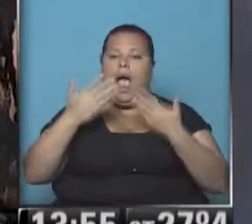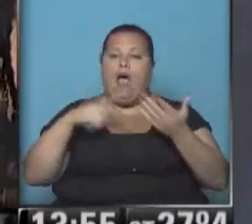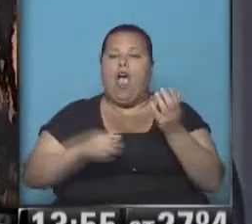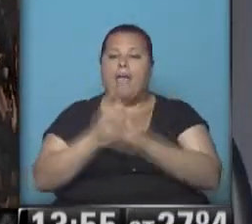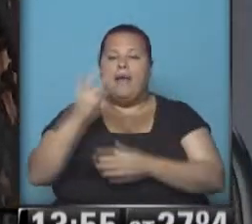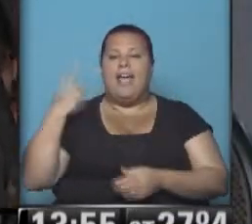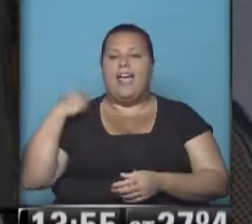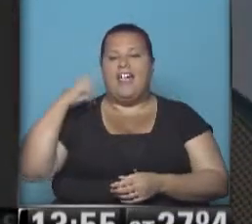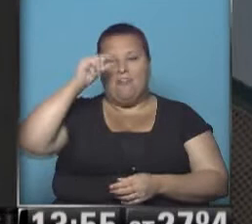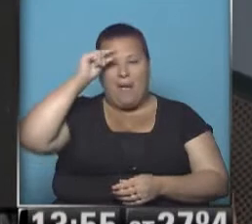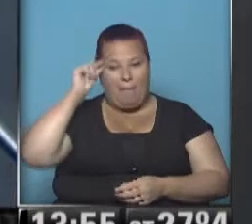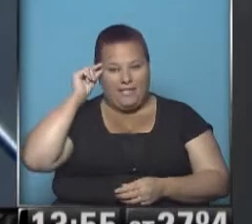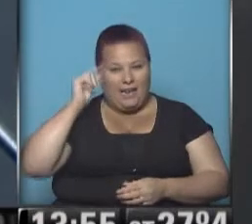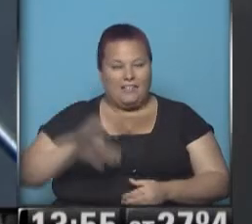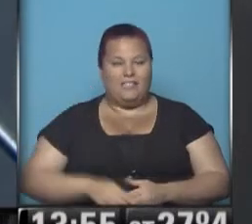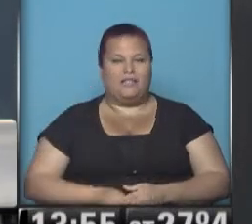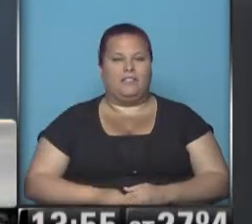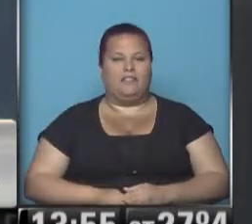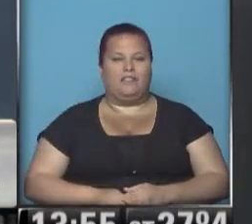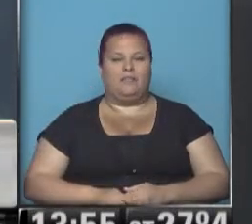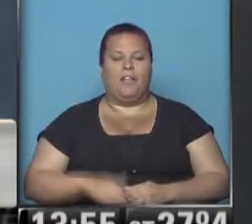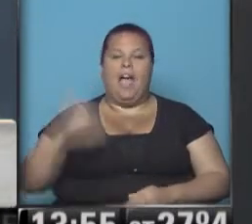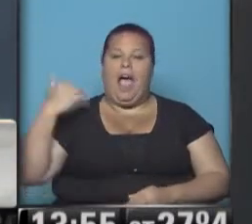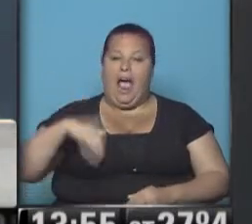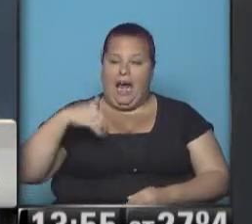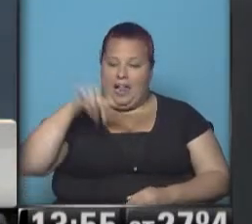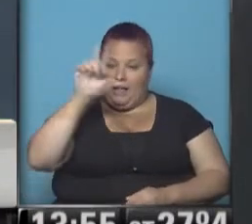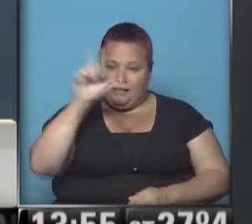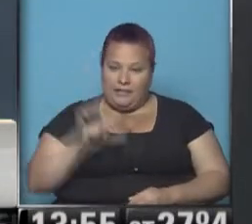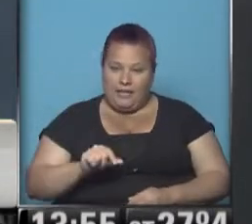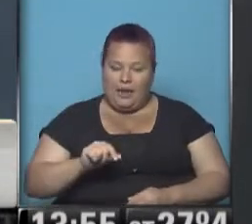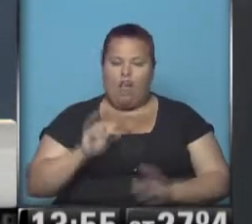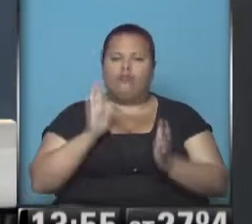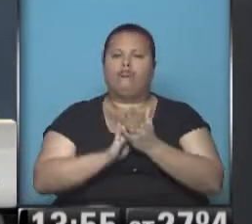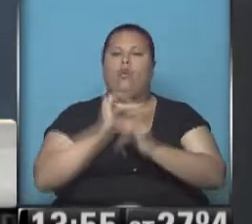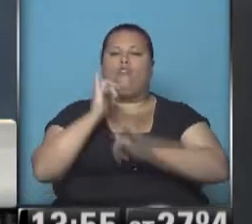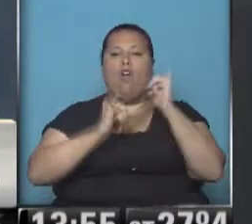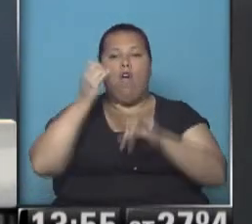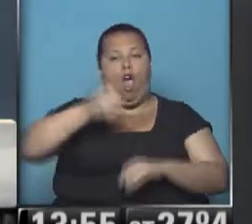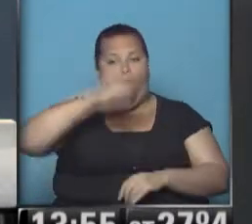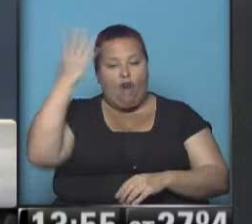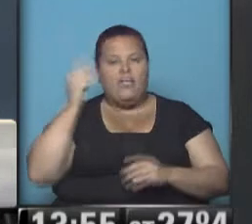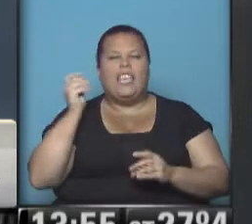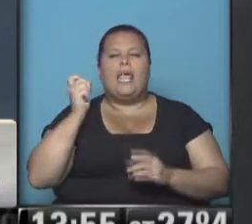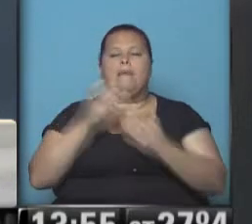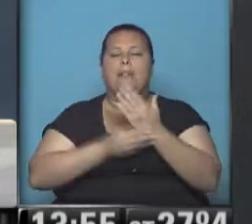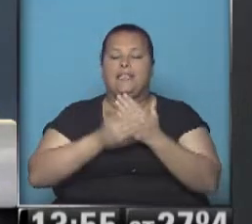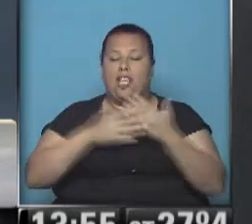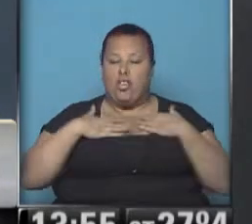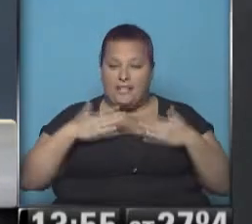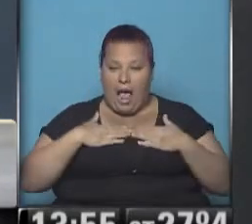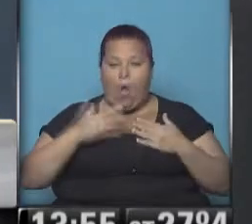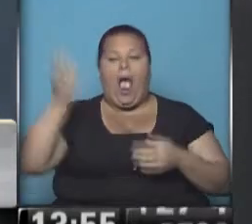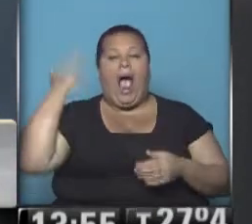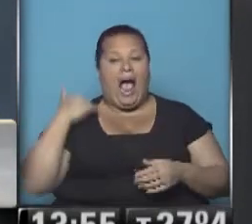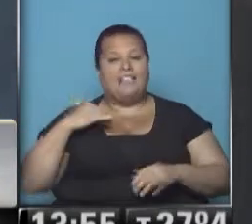este tema el Jefe de Gabinete. La República Argentina, de acuerdo a la información oficial suministrada por el Ministerio de Salud y